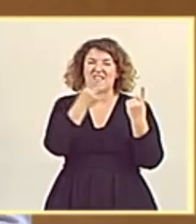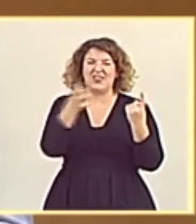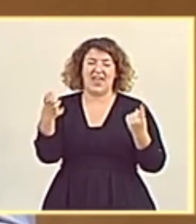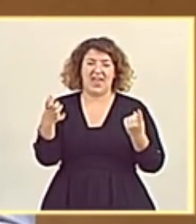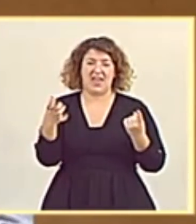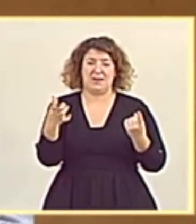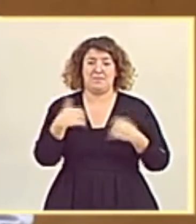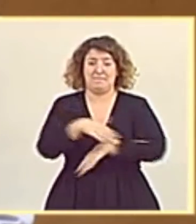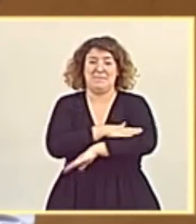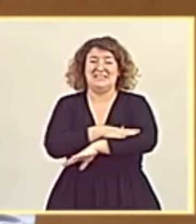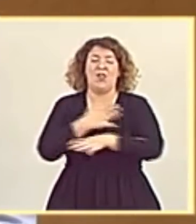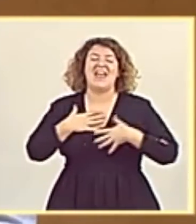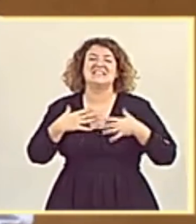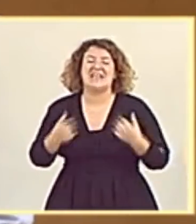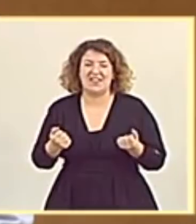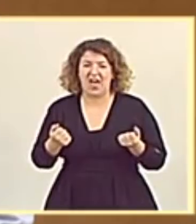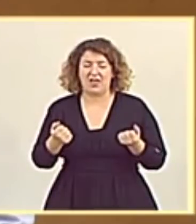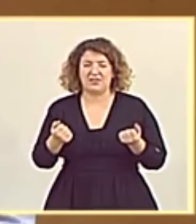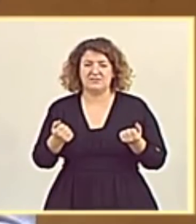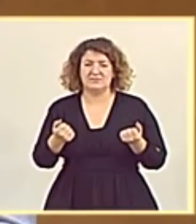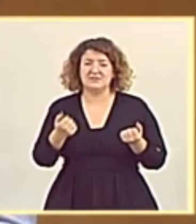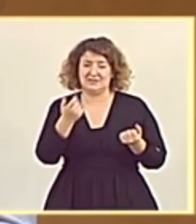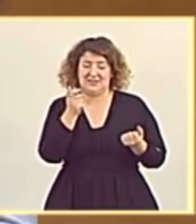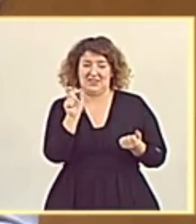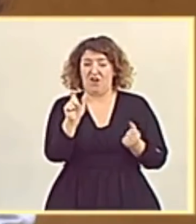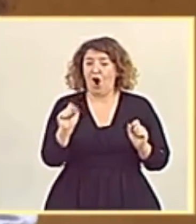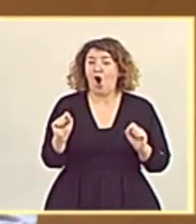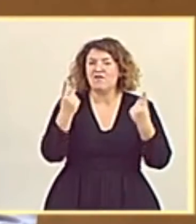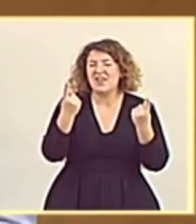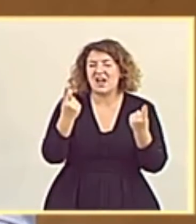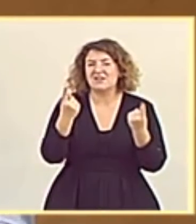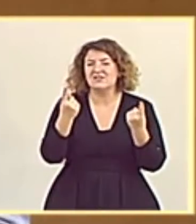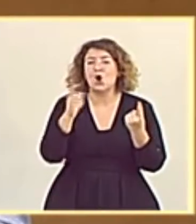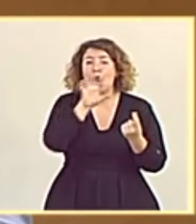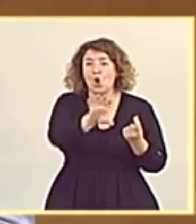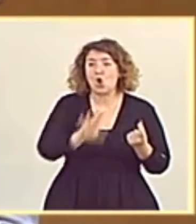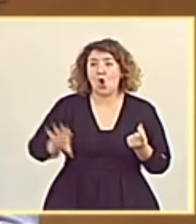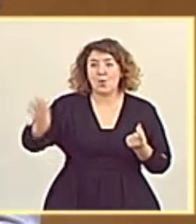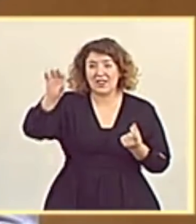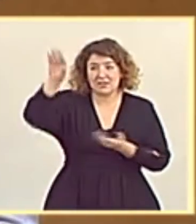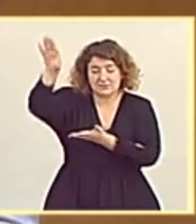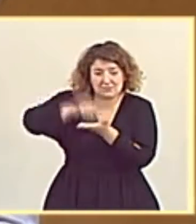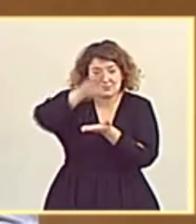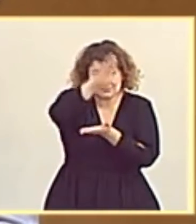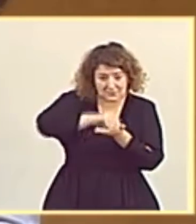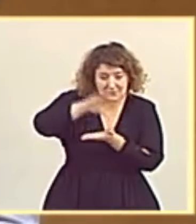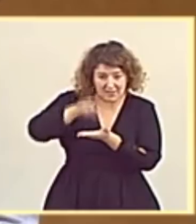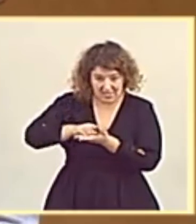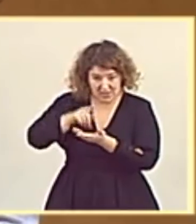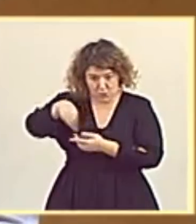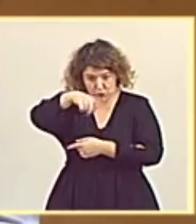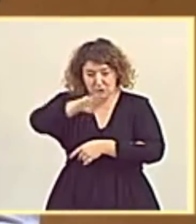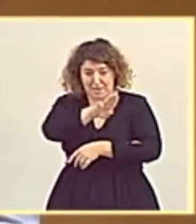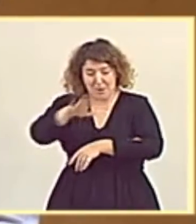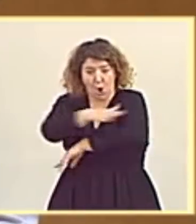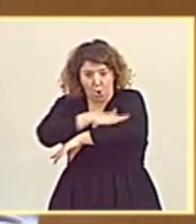del Ministerio de Sanidad, cifras que le proporcionan comunidades autónomas, entre ellas las que ustedes gobiernan,